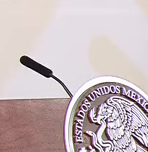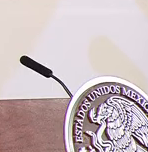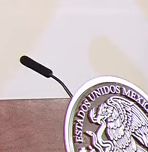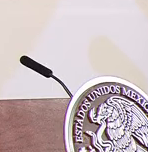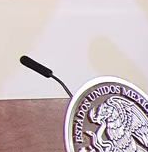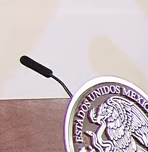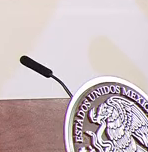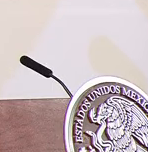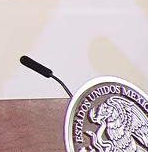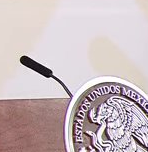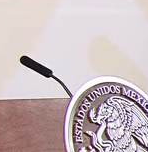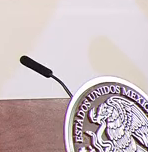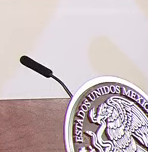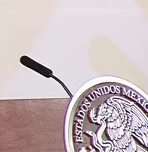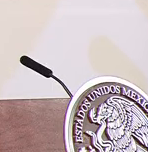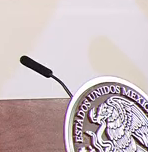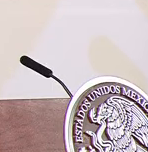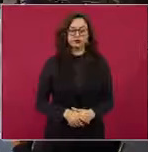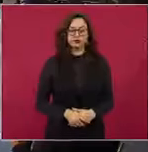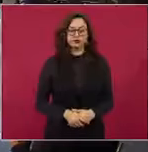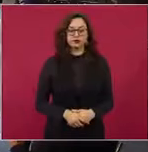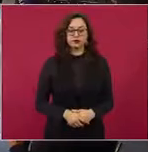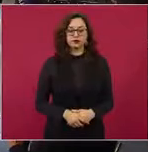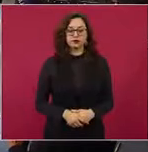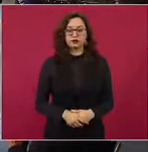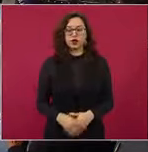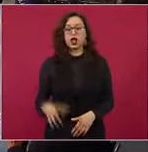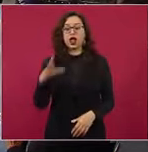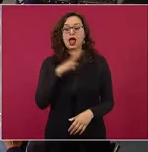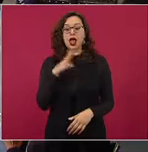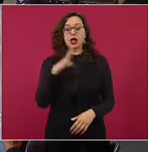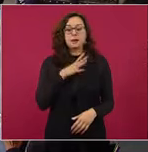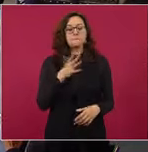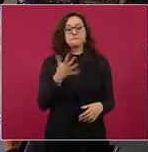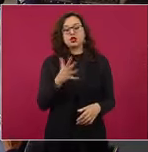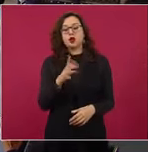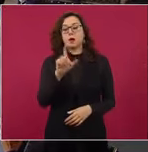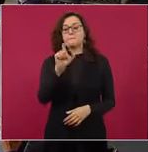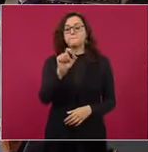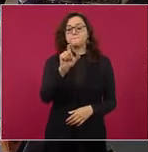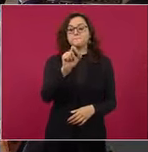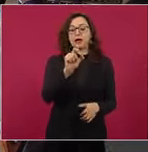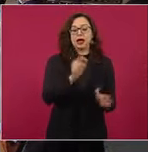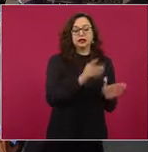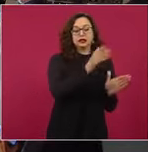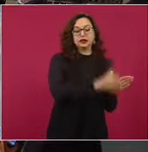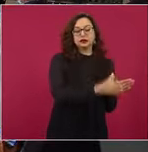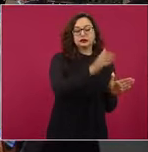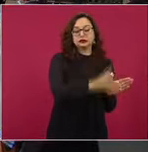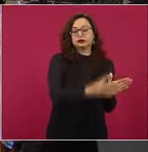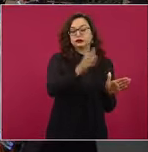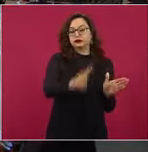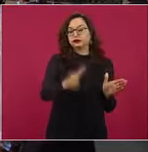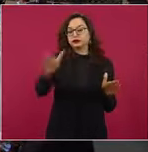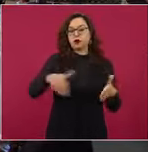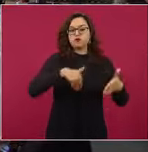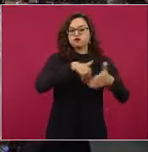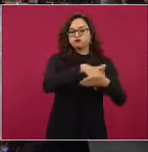un poco más, que tienen que estar terminadas.